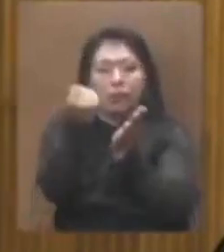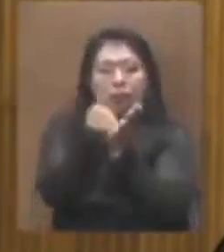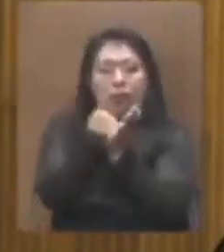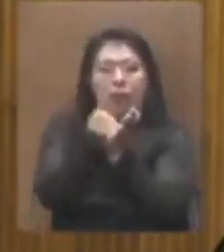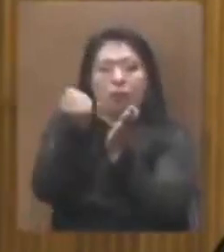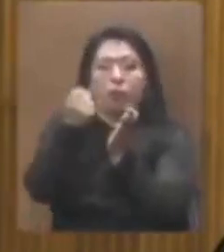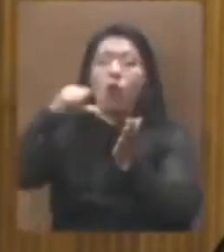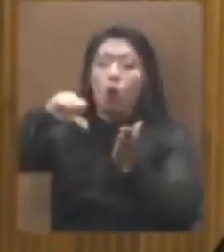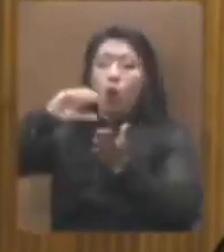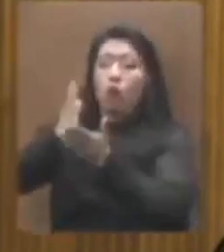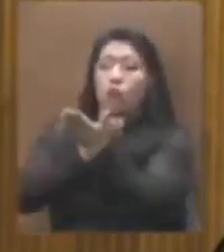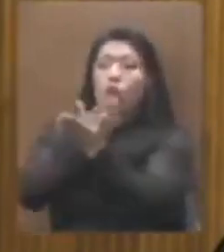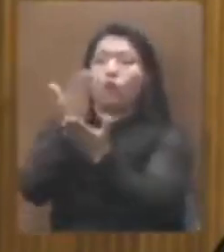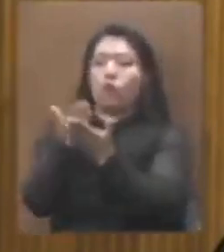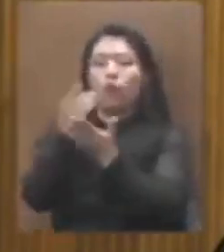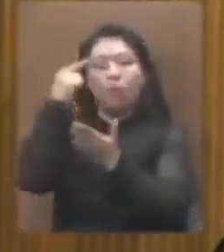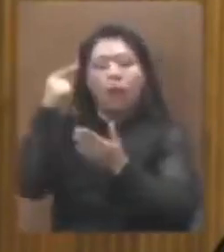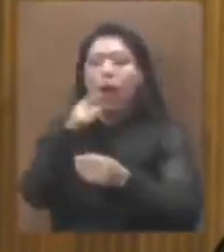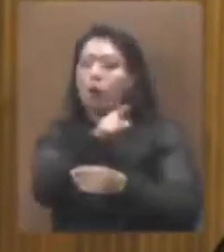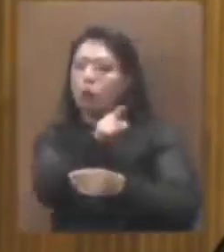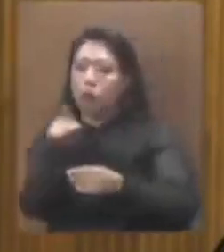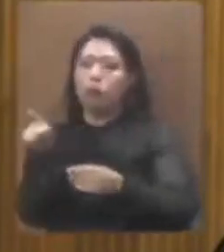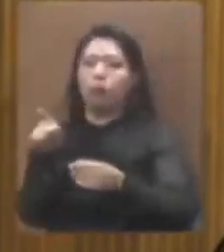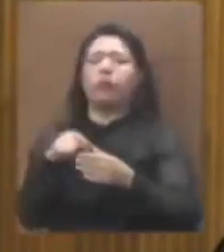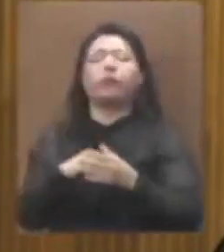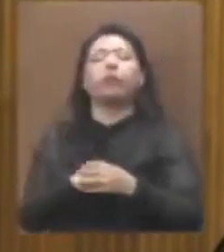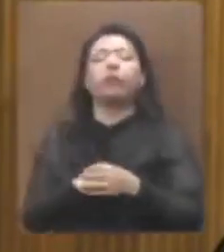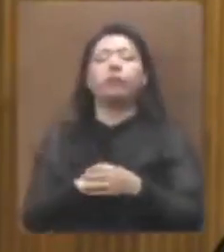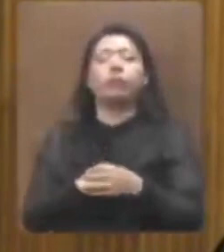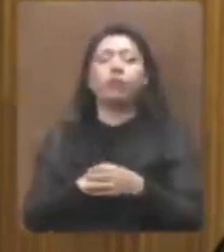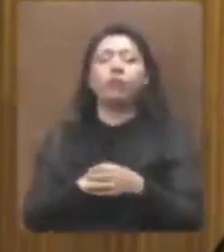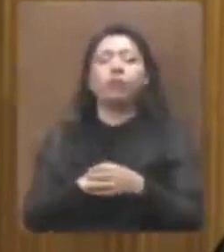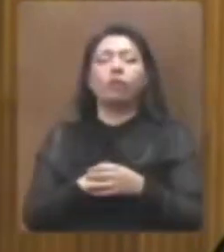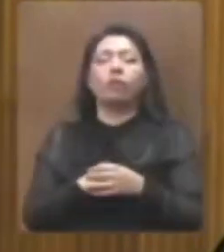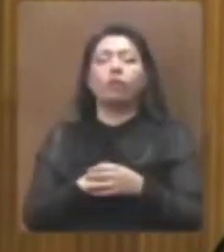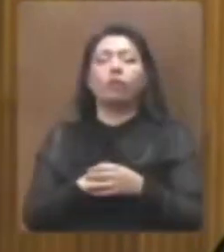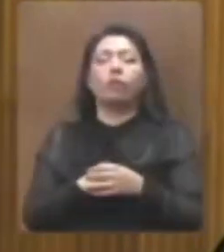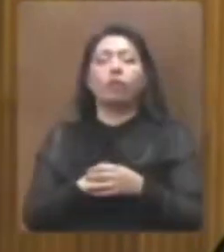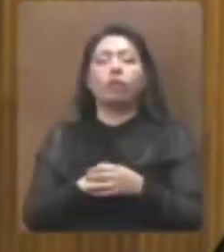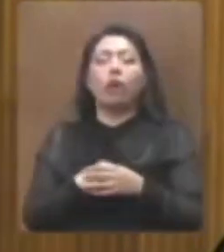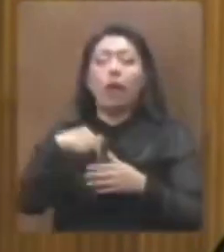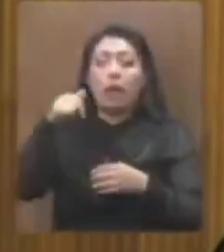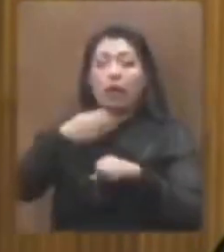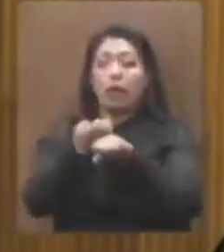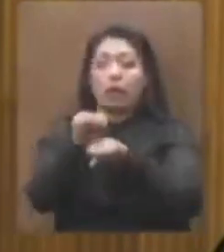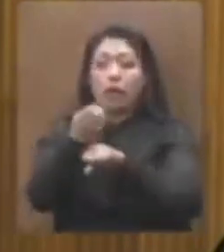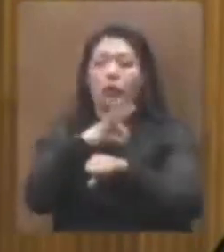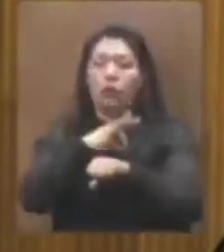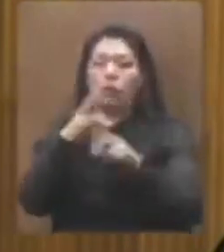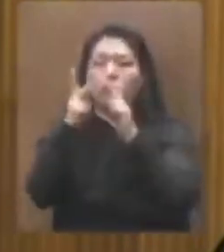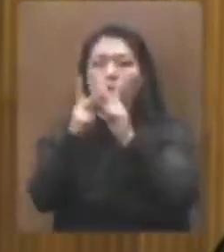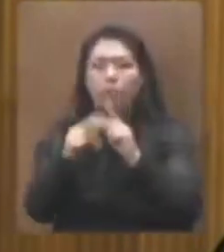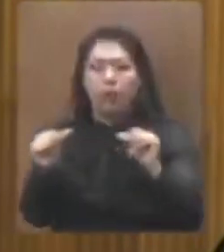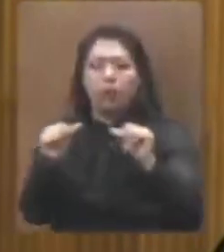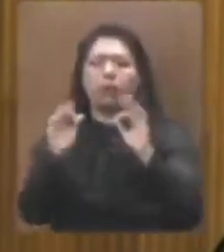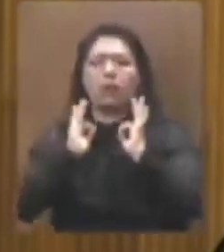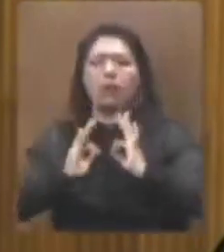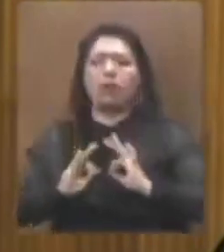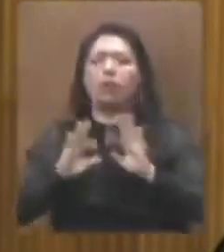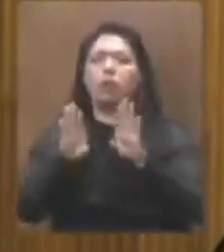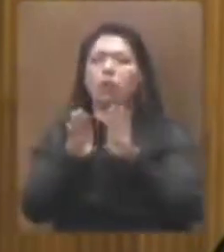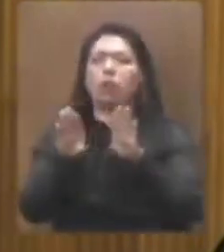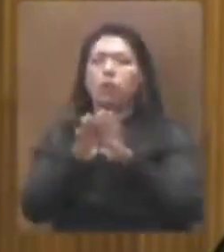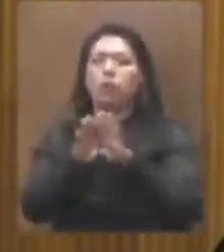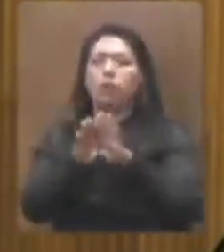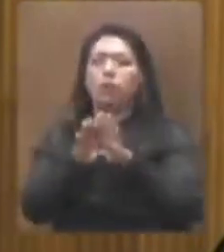proponerlo el día de hoy a ustedes. La única manera en que podemos en este Estado preservar la paz y la tranquilidad es